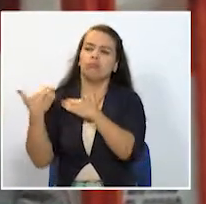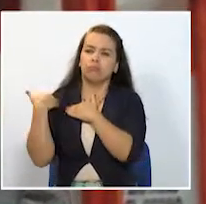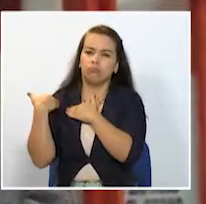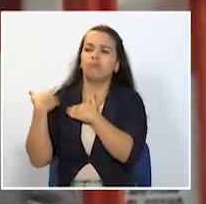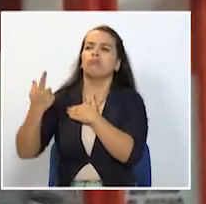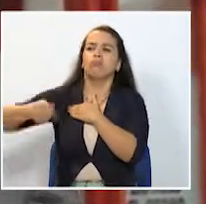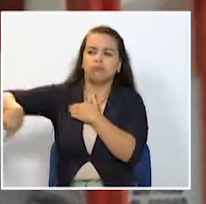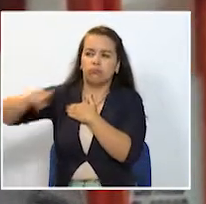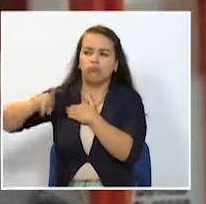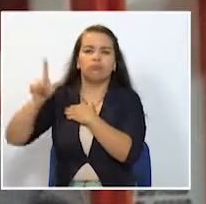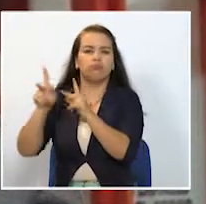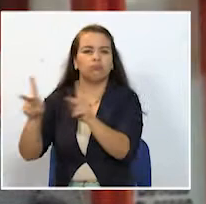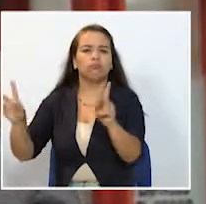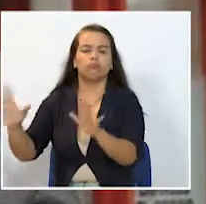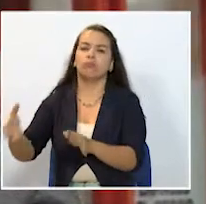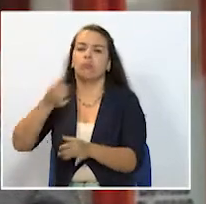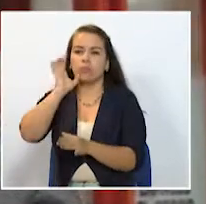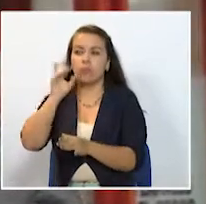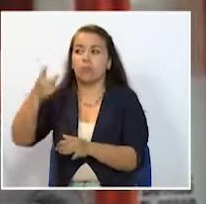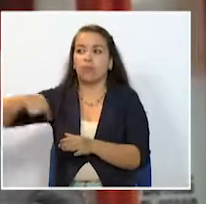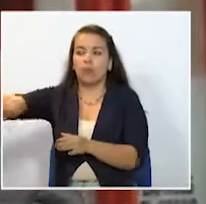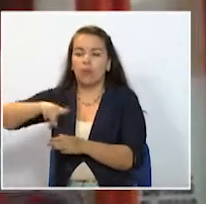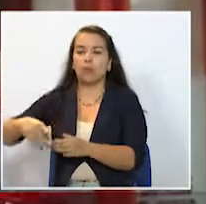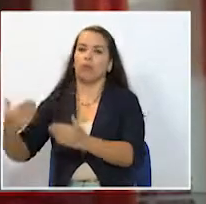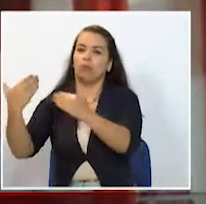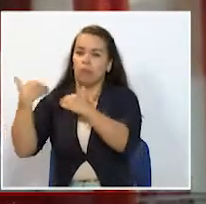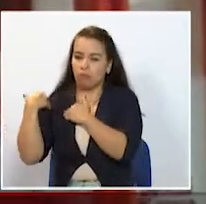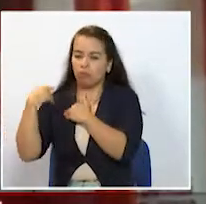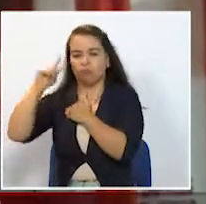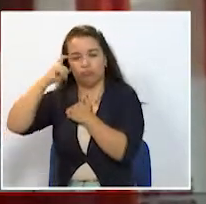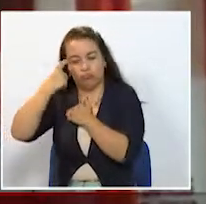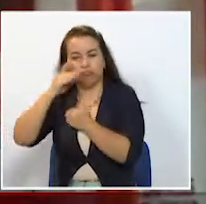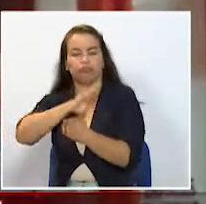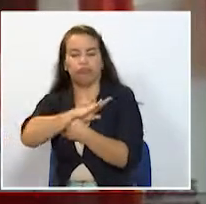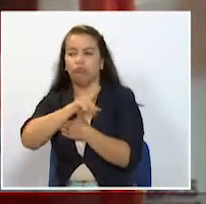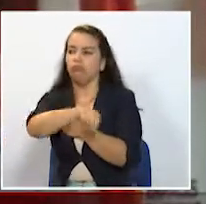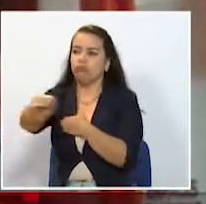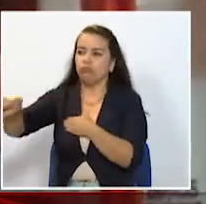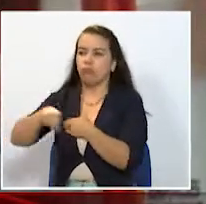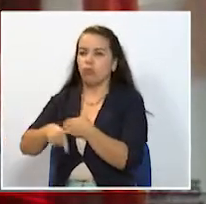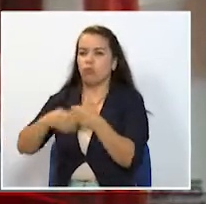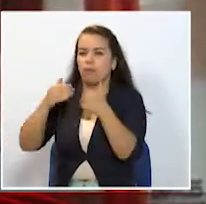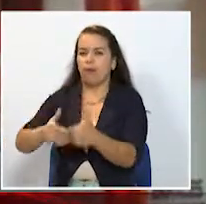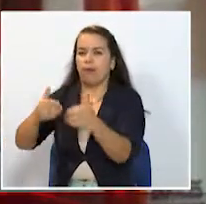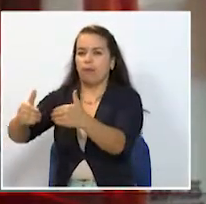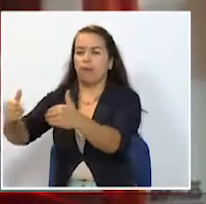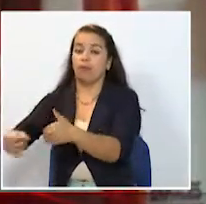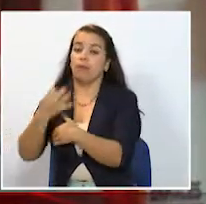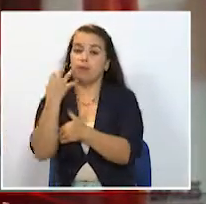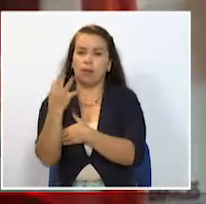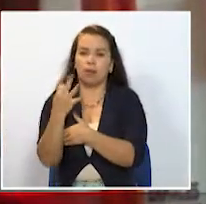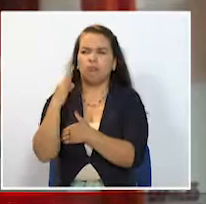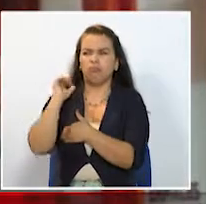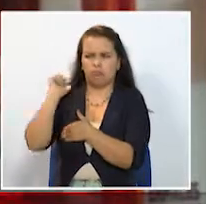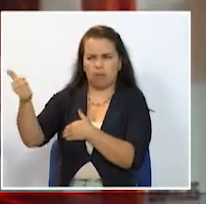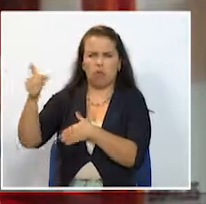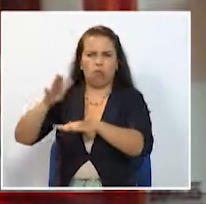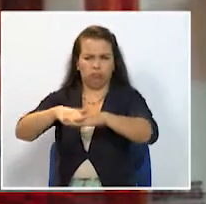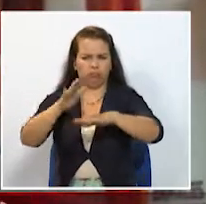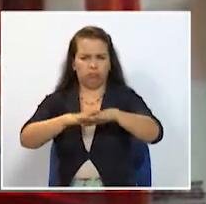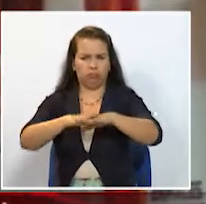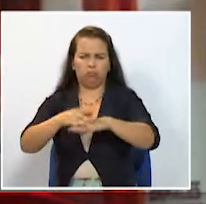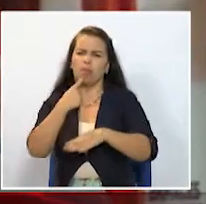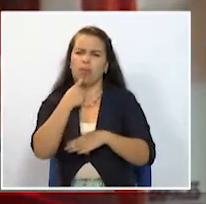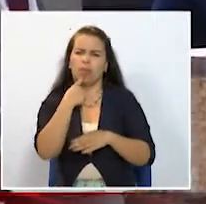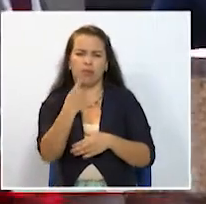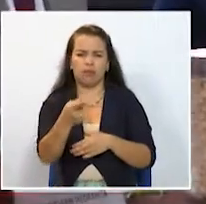vienen trabajando sobre unos estudios y diseños que ya los tienen en fase 3 creo eso se lo ratificará el secretario de infraestructura del